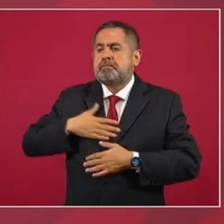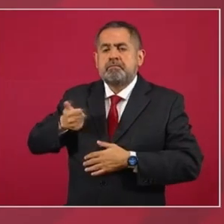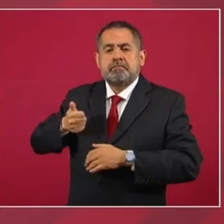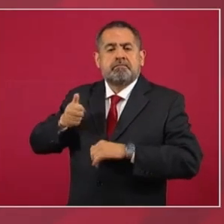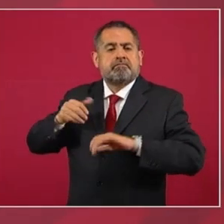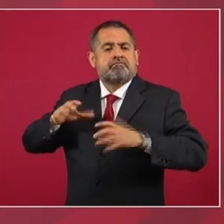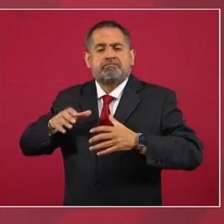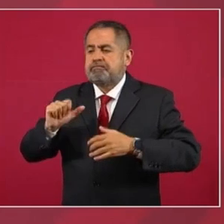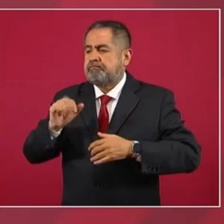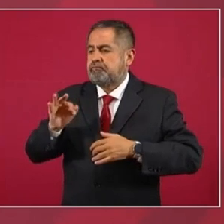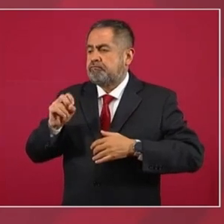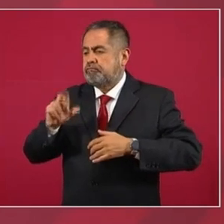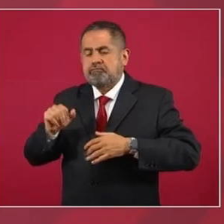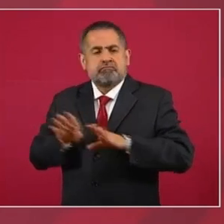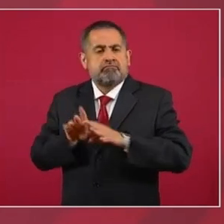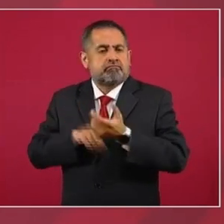de las Afores.